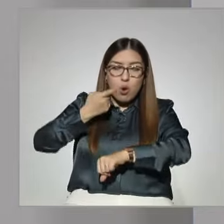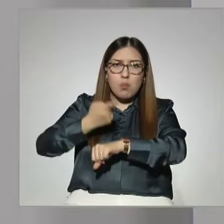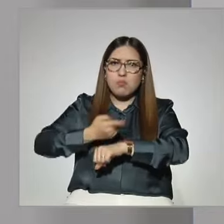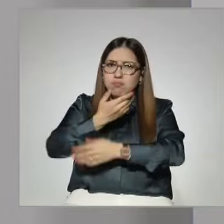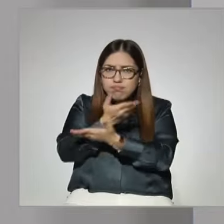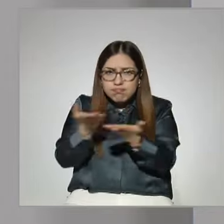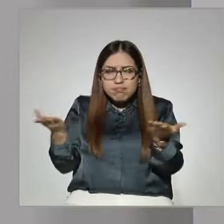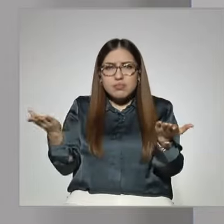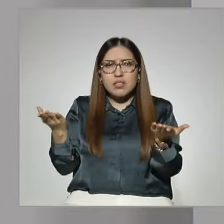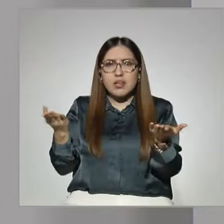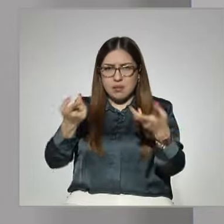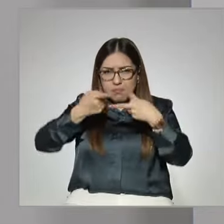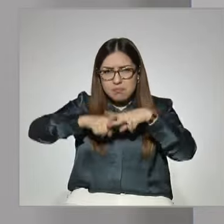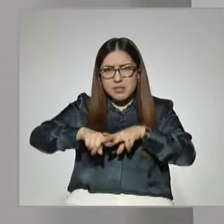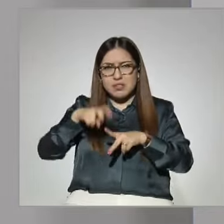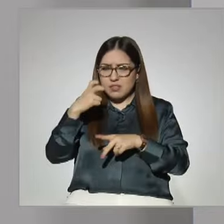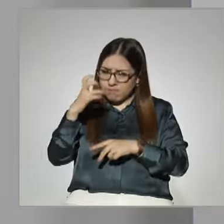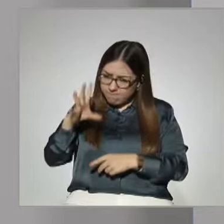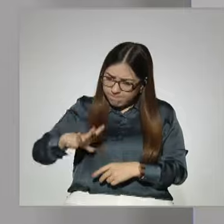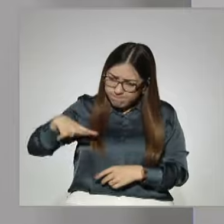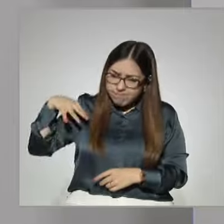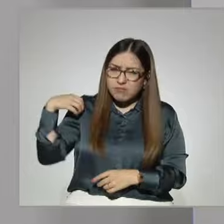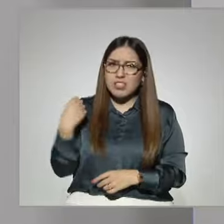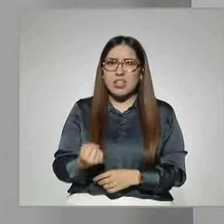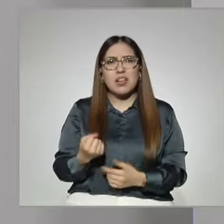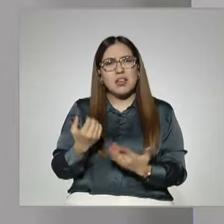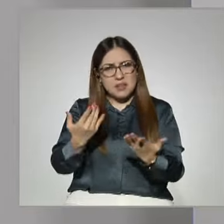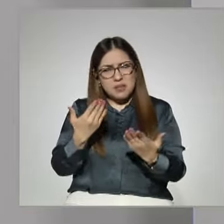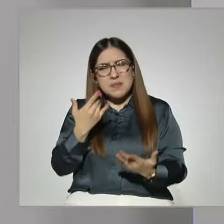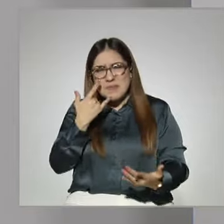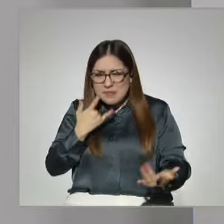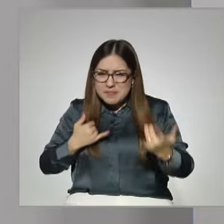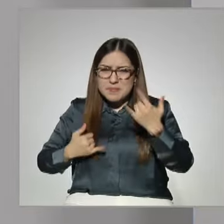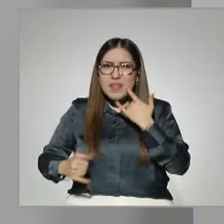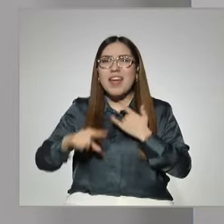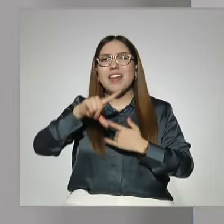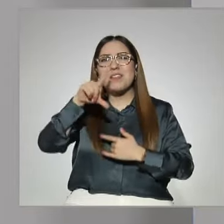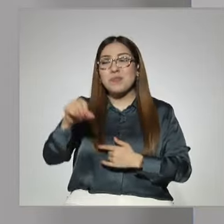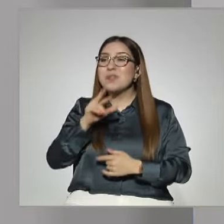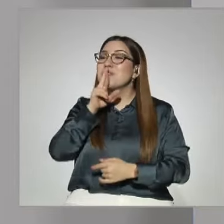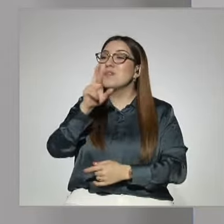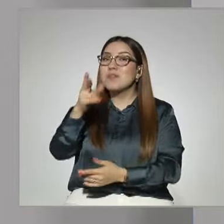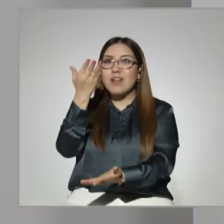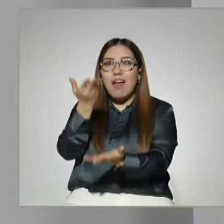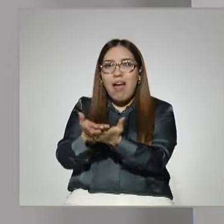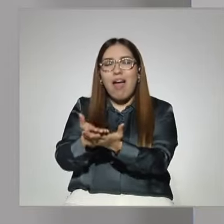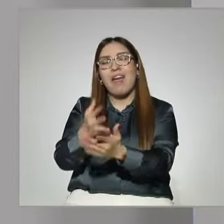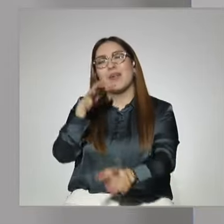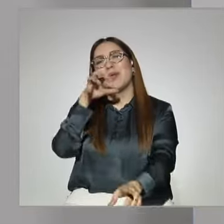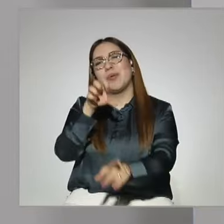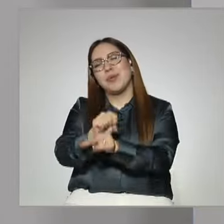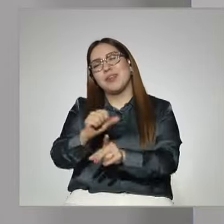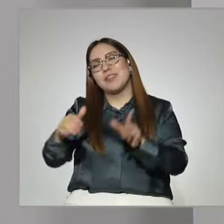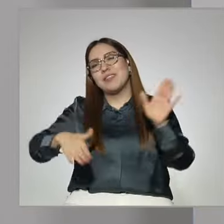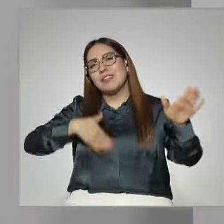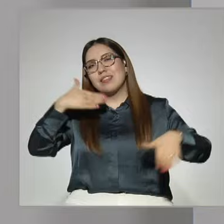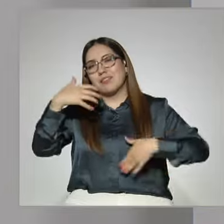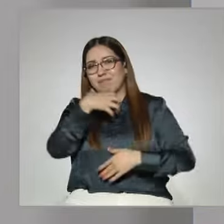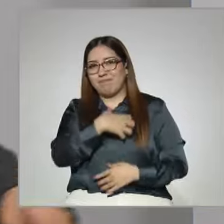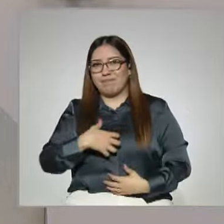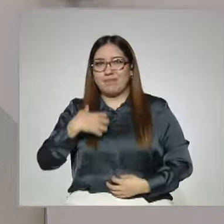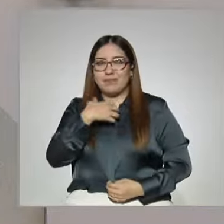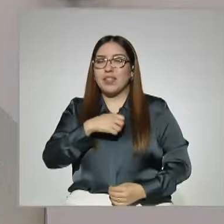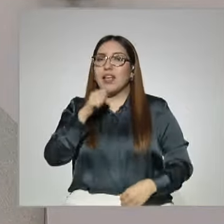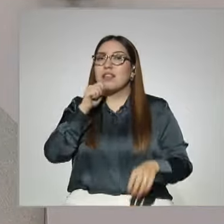para emprender este esfuerzo y a disfrutar los resultados de esta cosecha. También nos